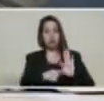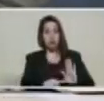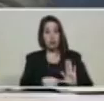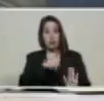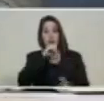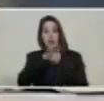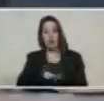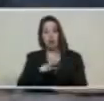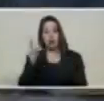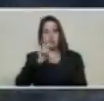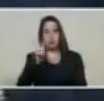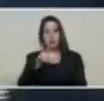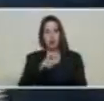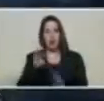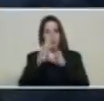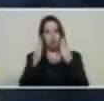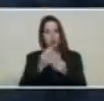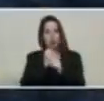ansiedad.